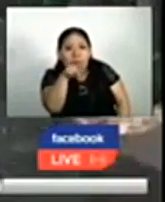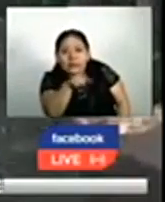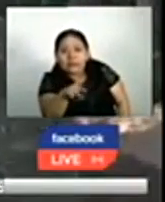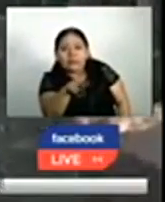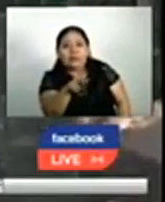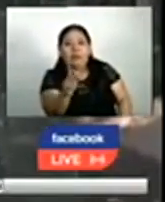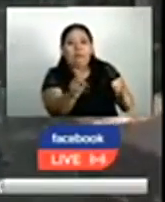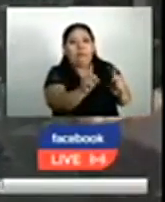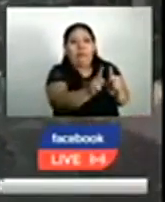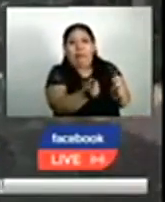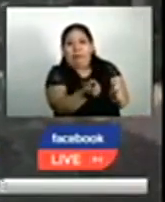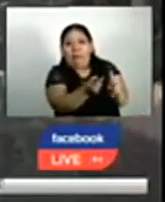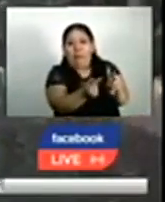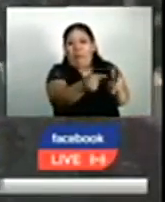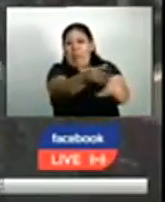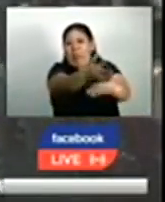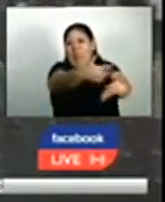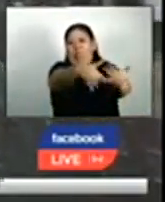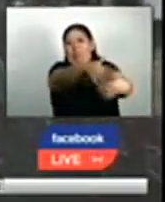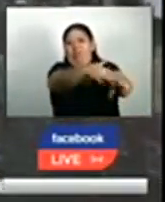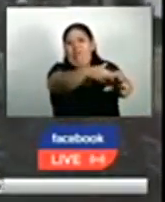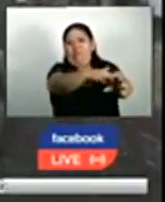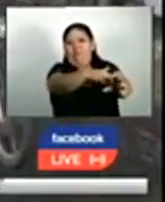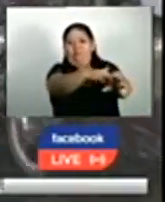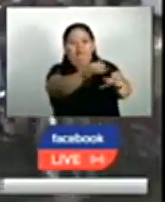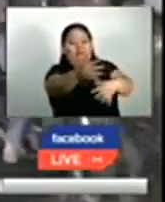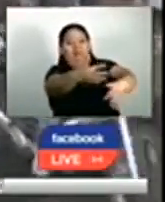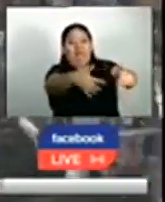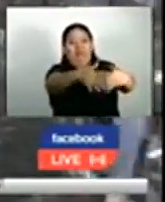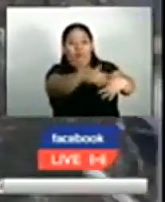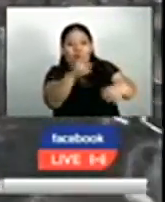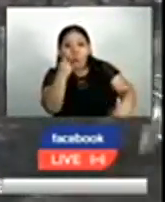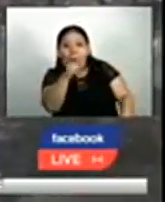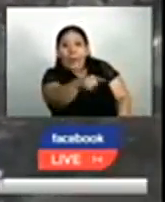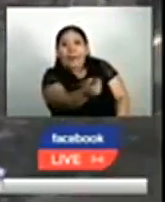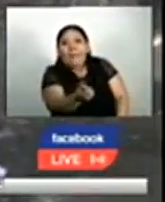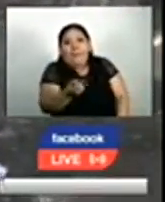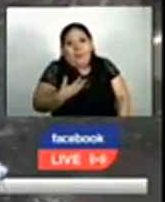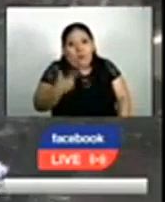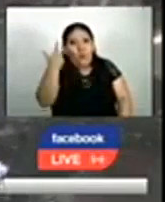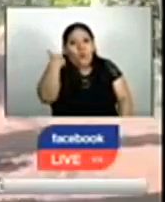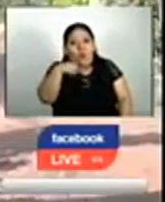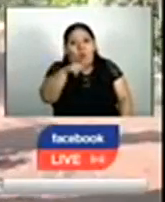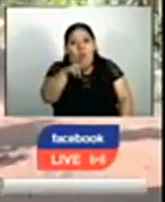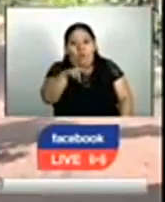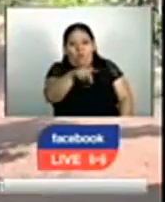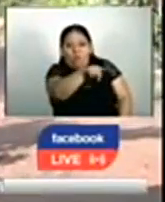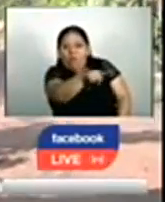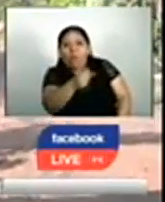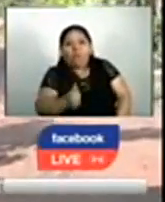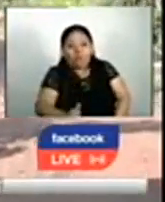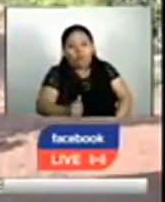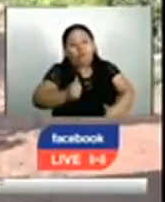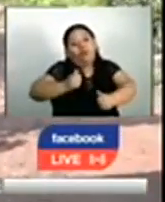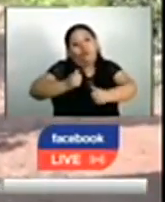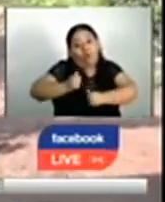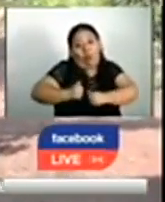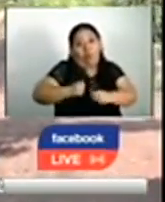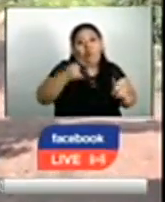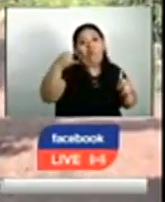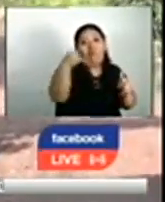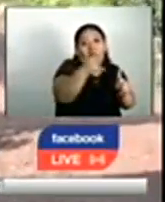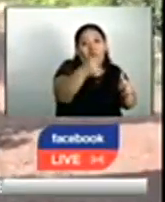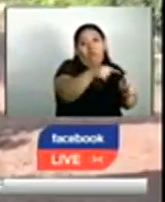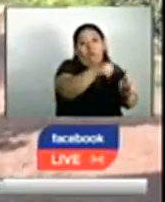cerca de donde había pasado el hecho y me comentó que los soldados habían violado a una